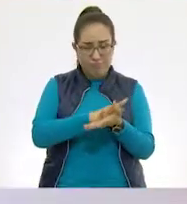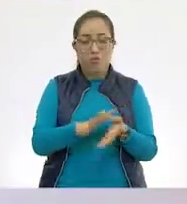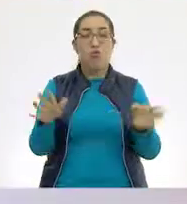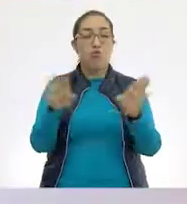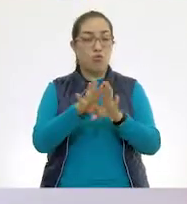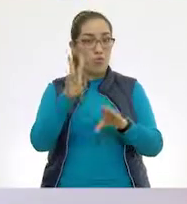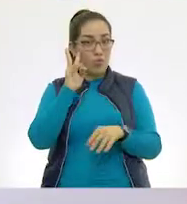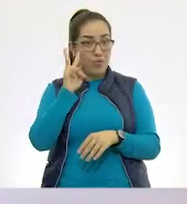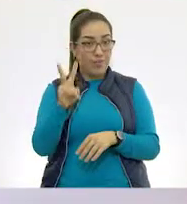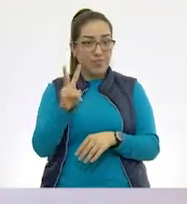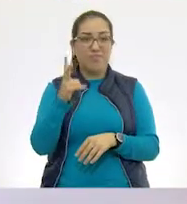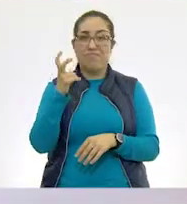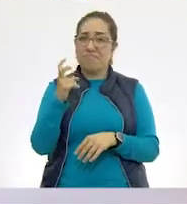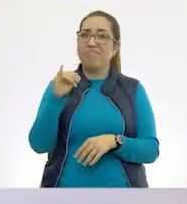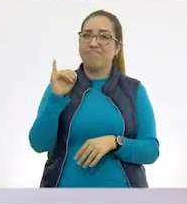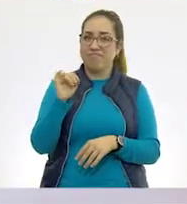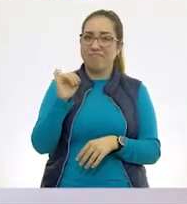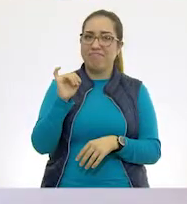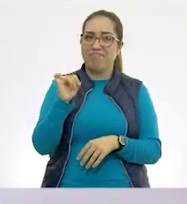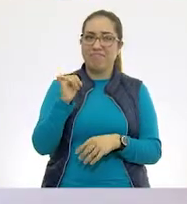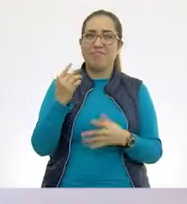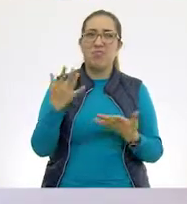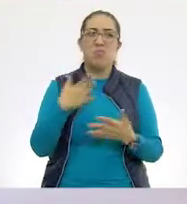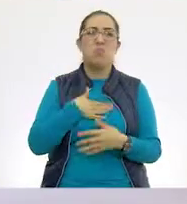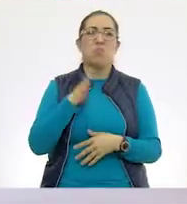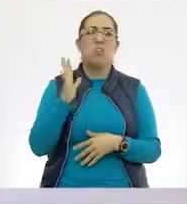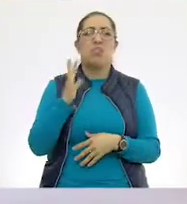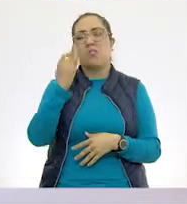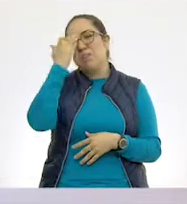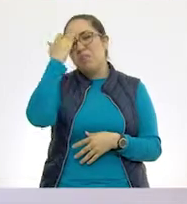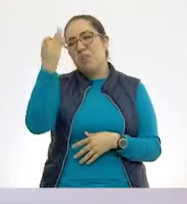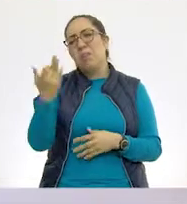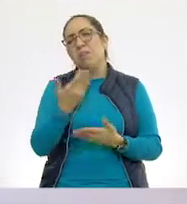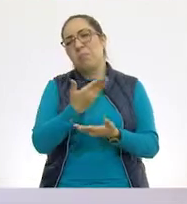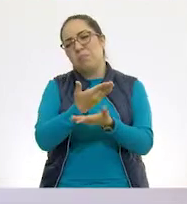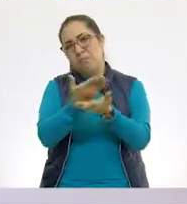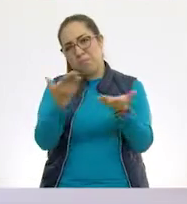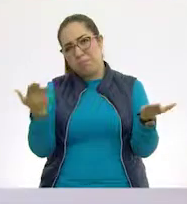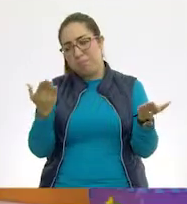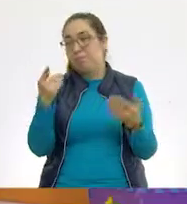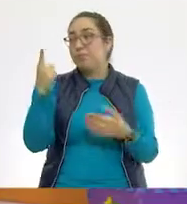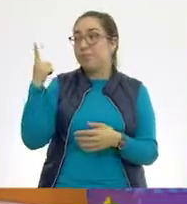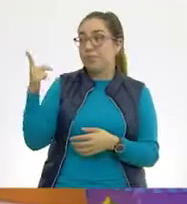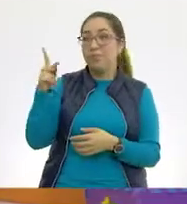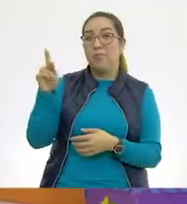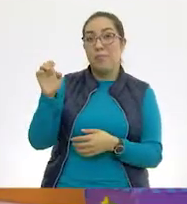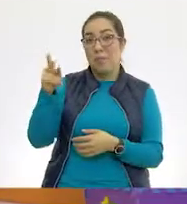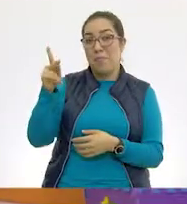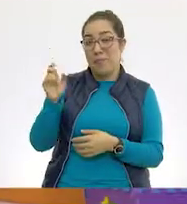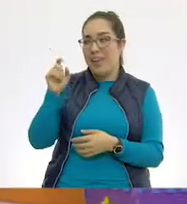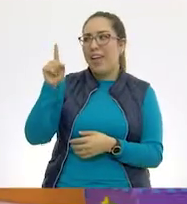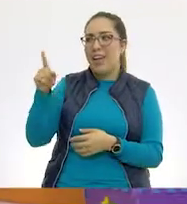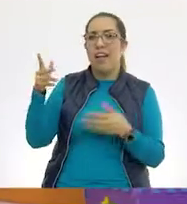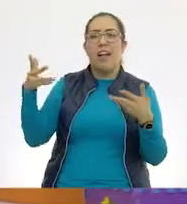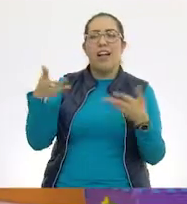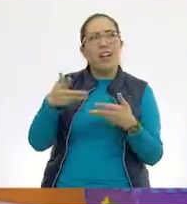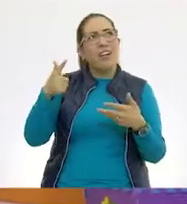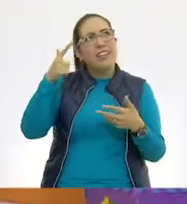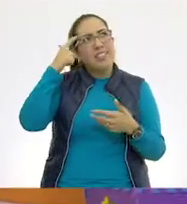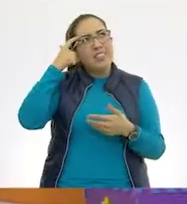parece? Sí. Entonces, vamos a darle unos segundos a Pepe para que él pueda ir